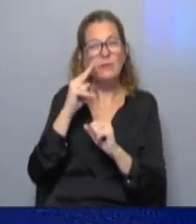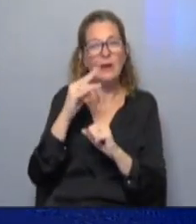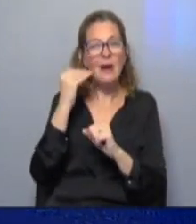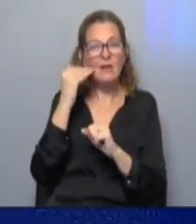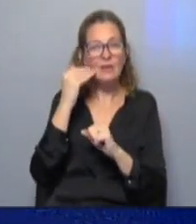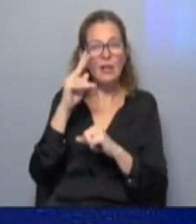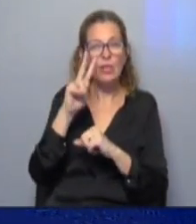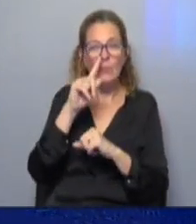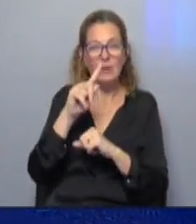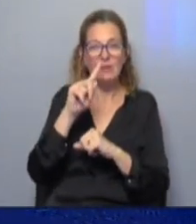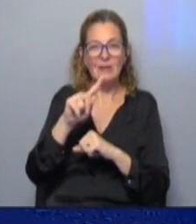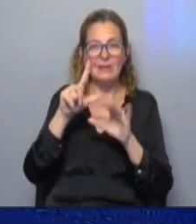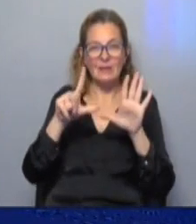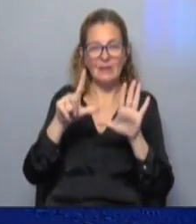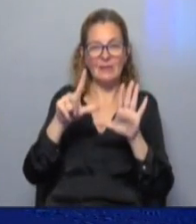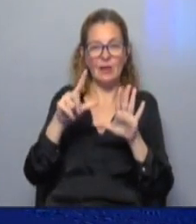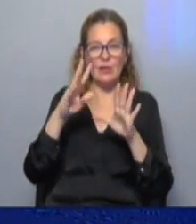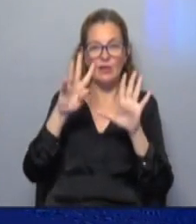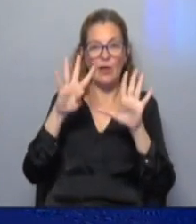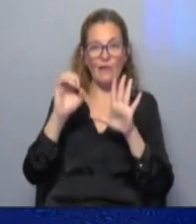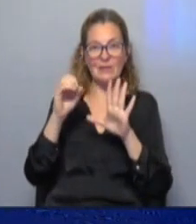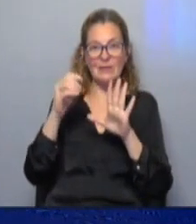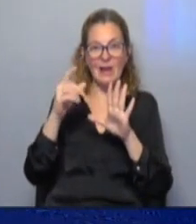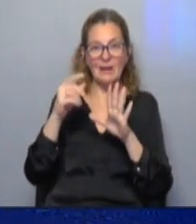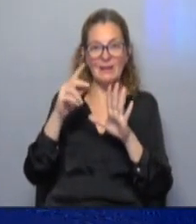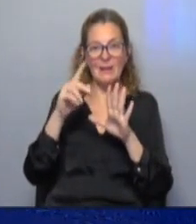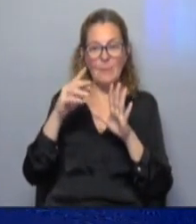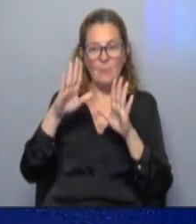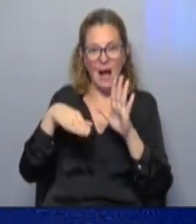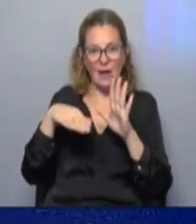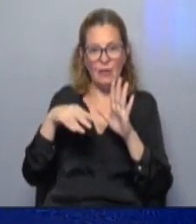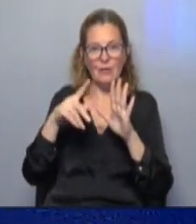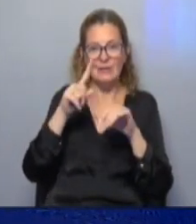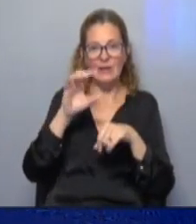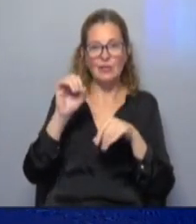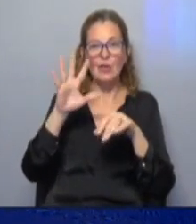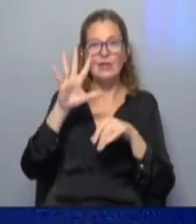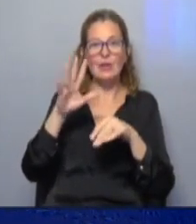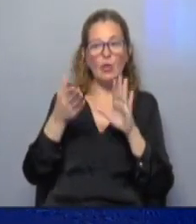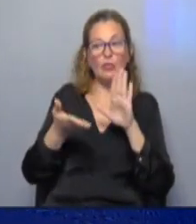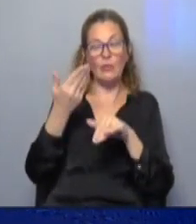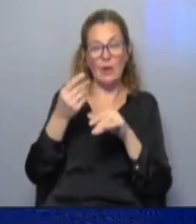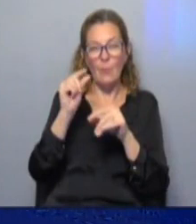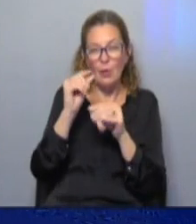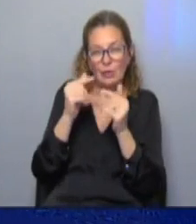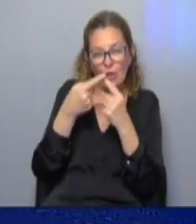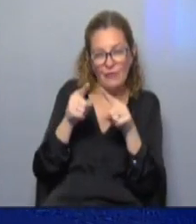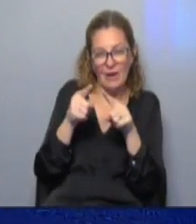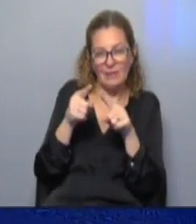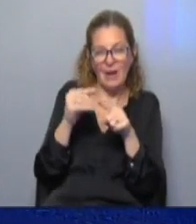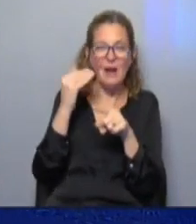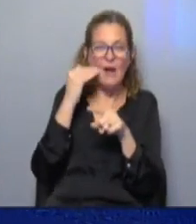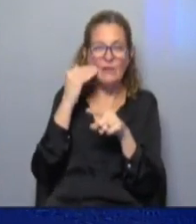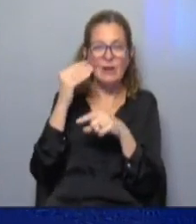2017 90 productos bajaron su precio 105 productos lo subieron ahí hay una diferencia muy pequeñita en abril de